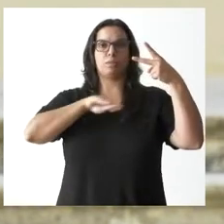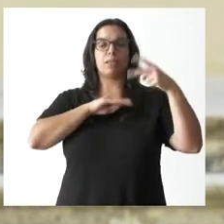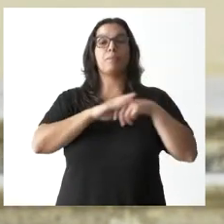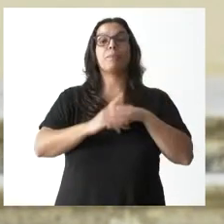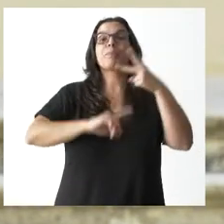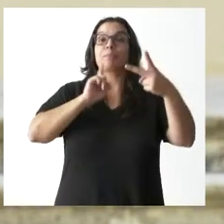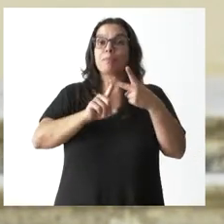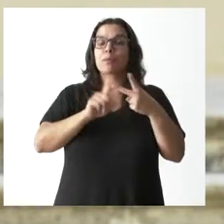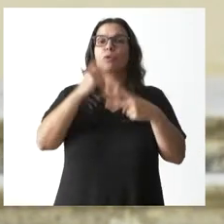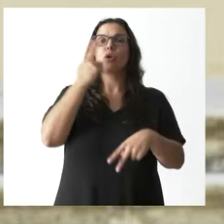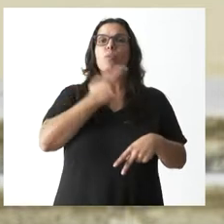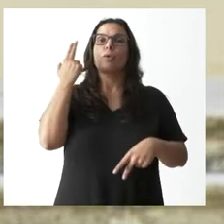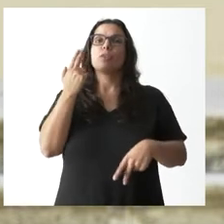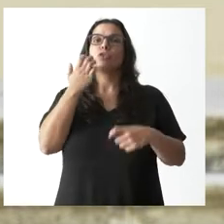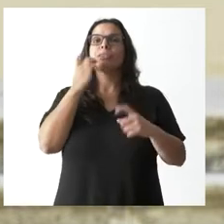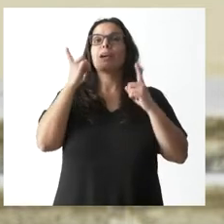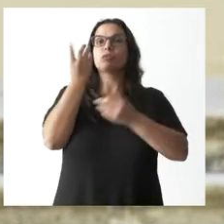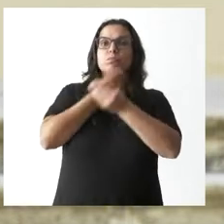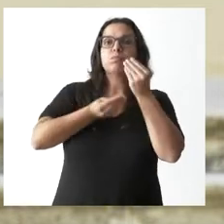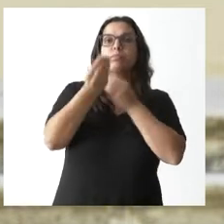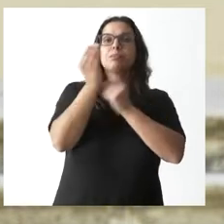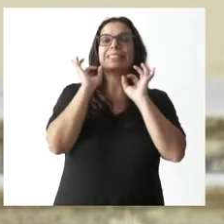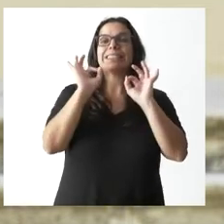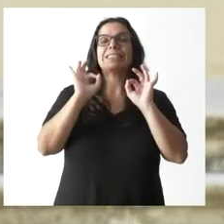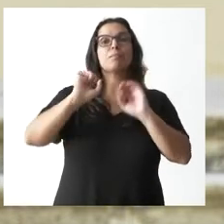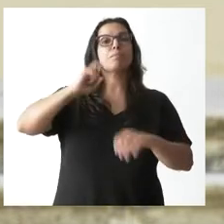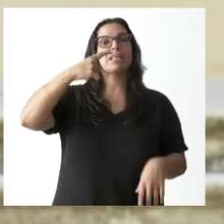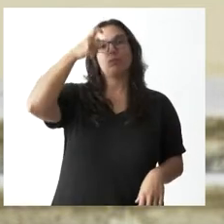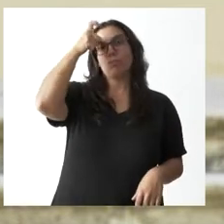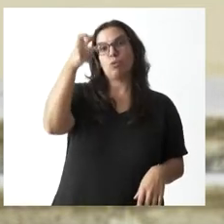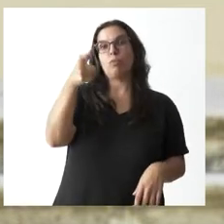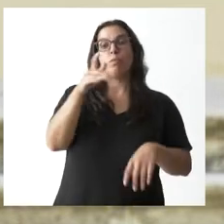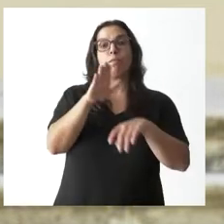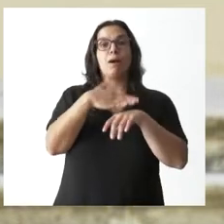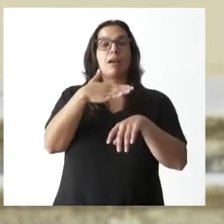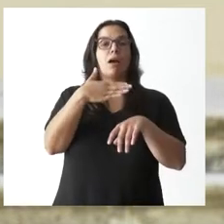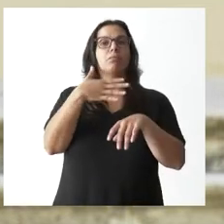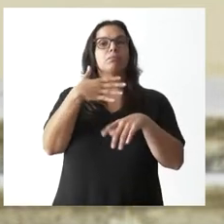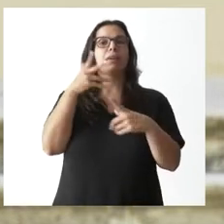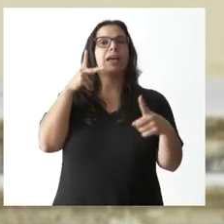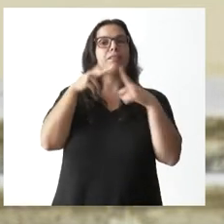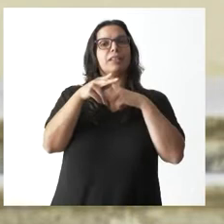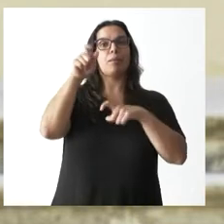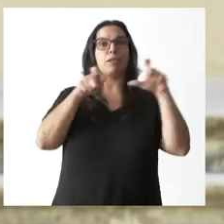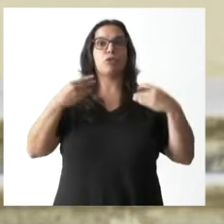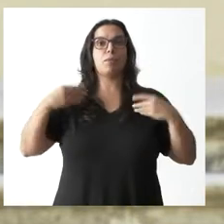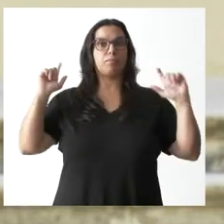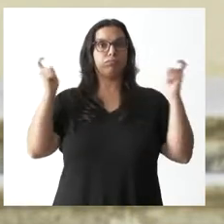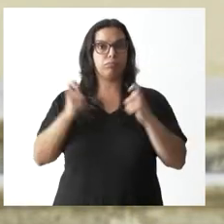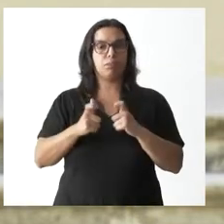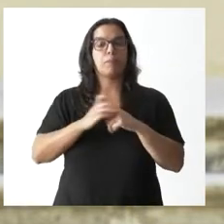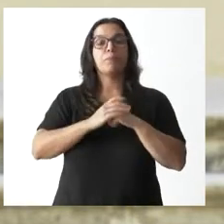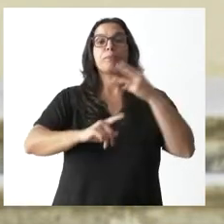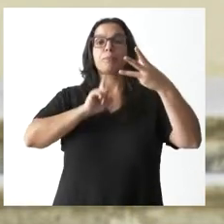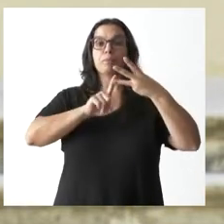compromiso con la natalidad y especialmente en el mundo rural para afrontar, para luchar contra la despoblación. En